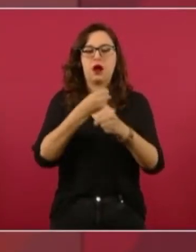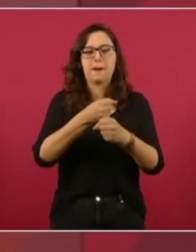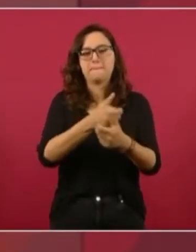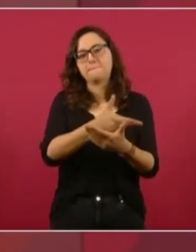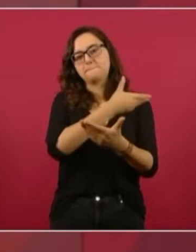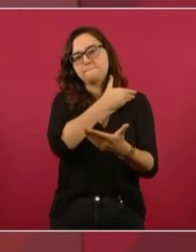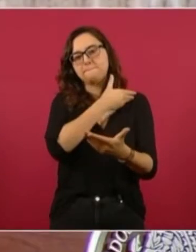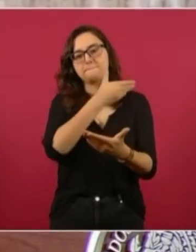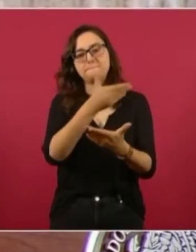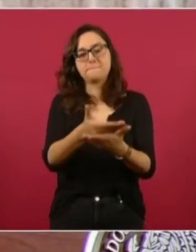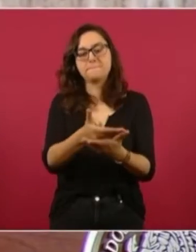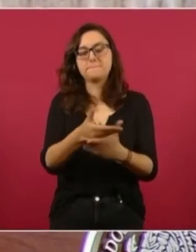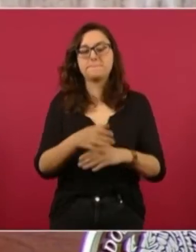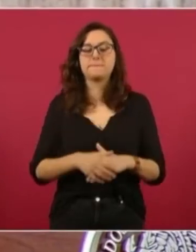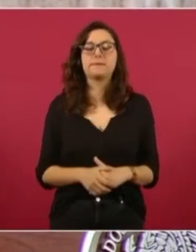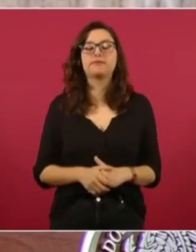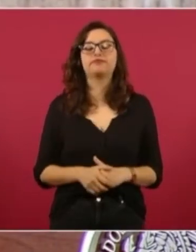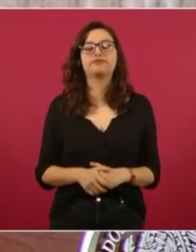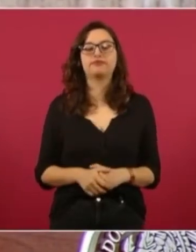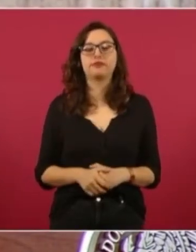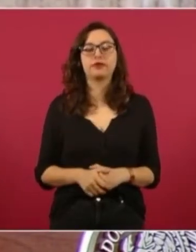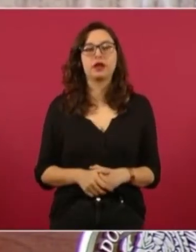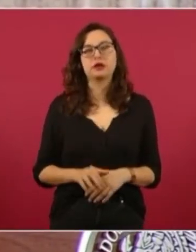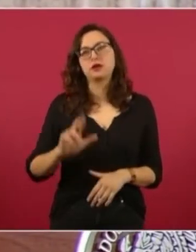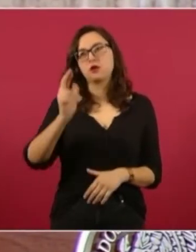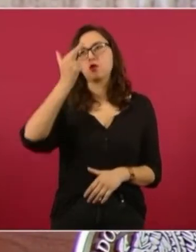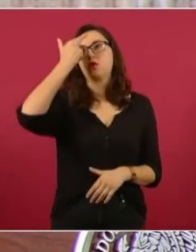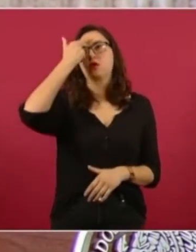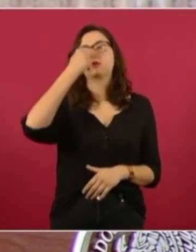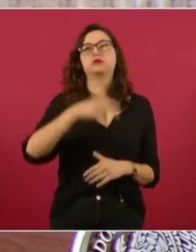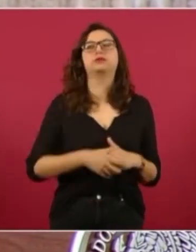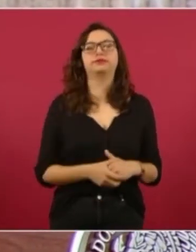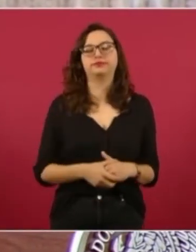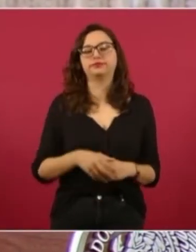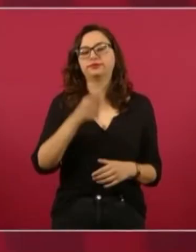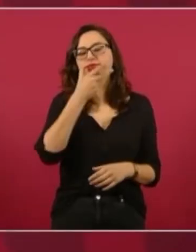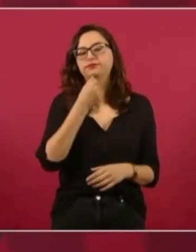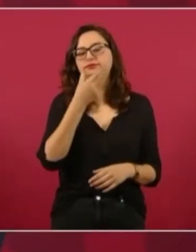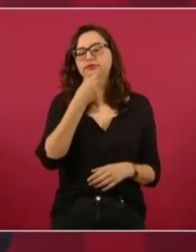Vargas Vila decía que había